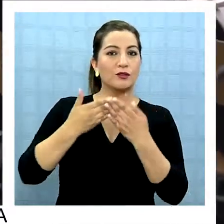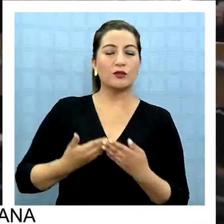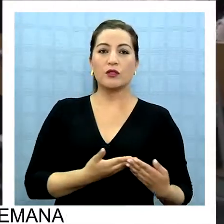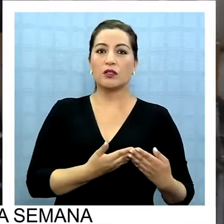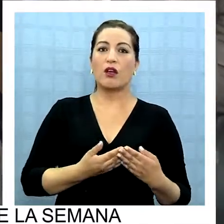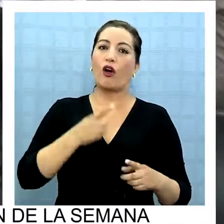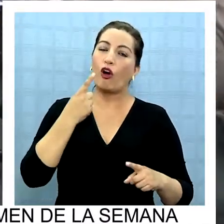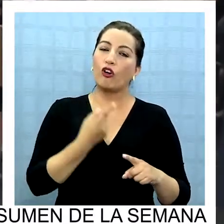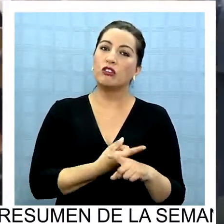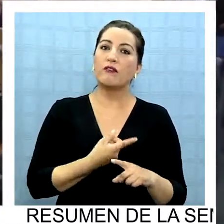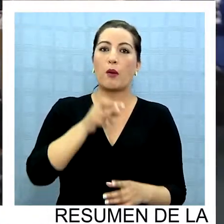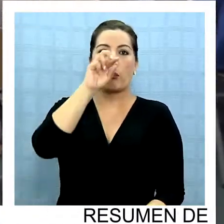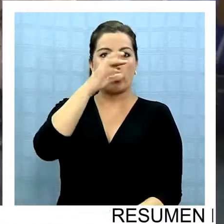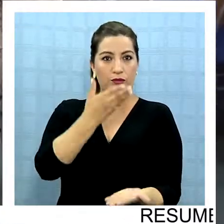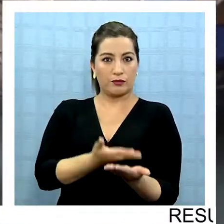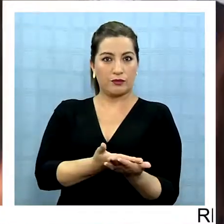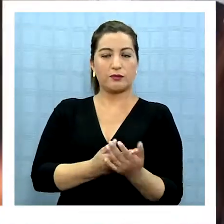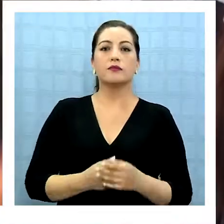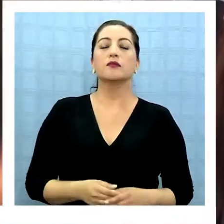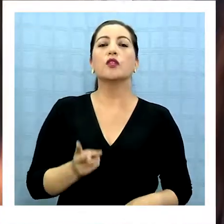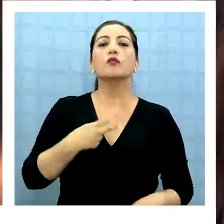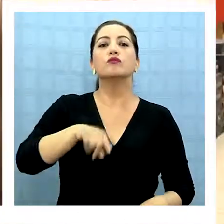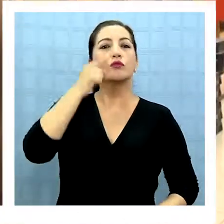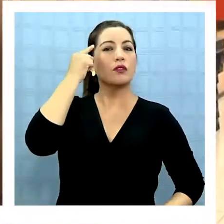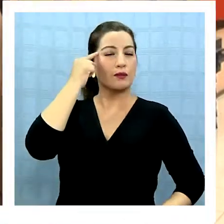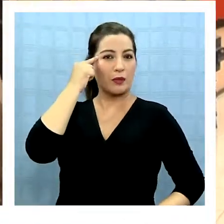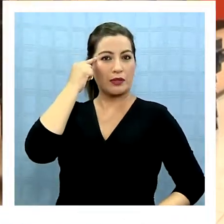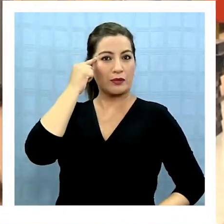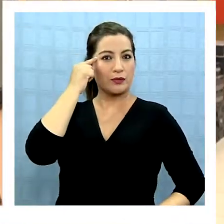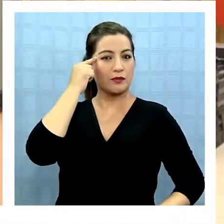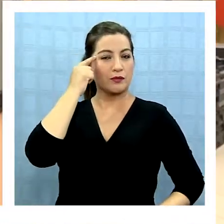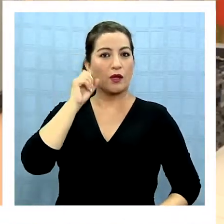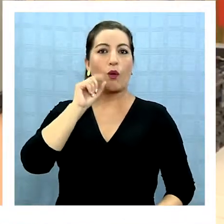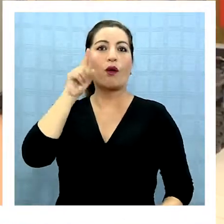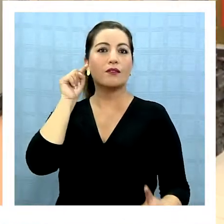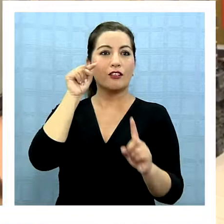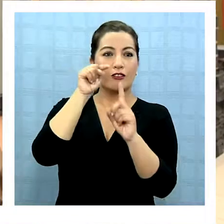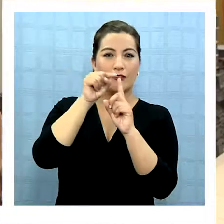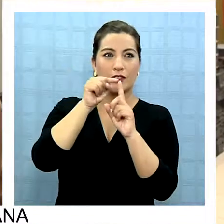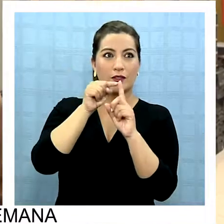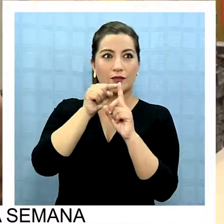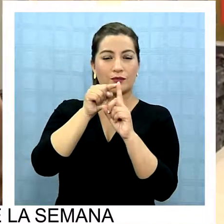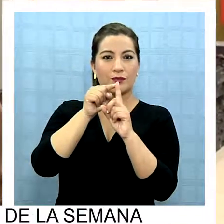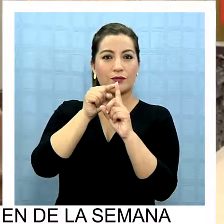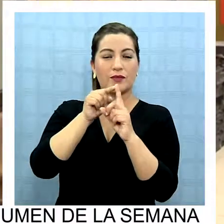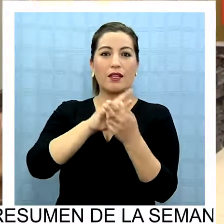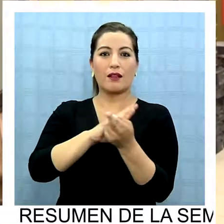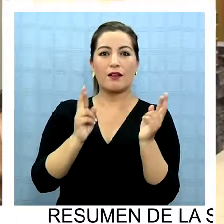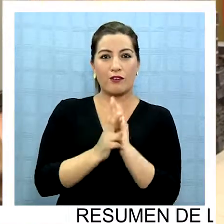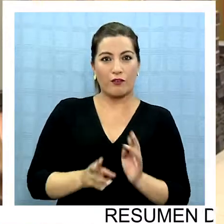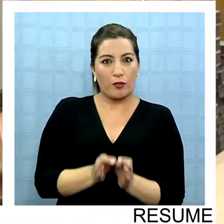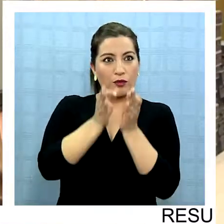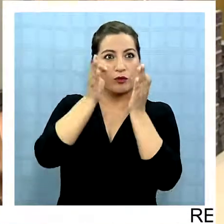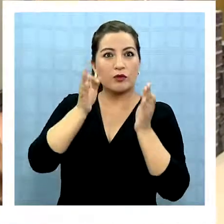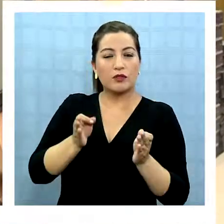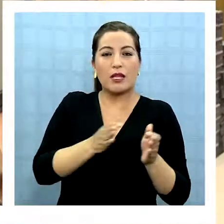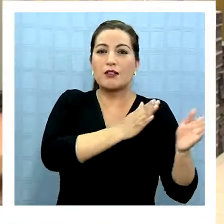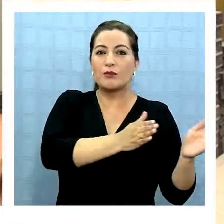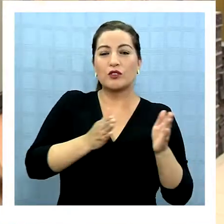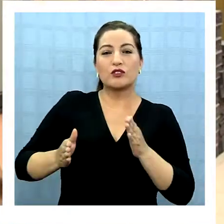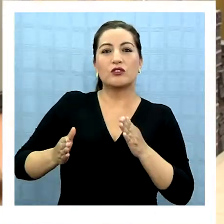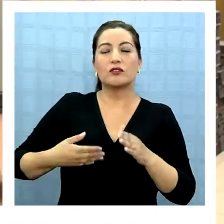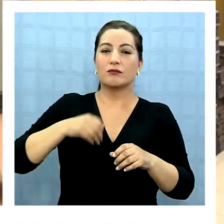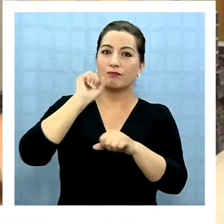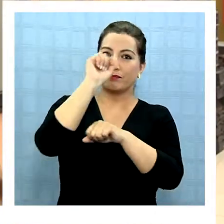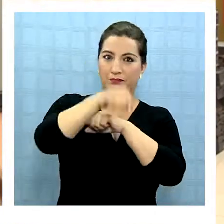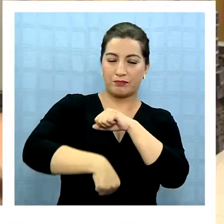deberán repostular posteriormente. Tenemos que pensar cuál es el objetivo, el propósito de la reforma educacional y el proceso